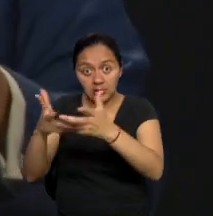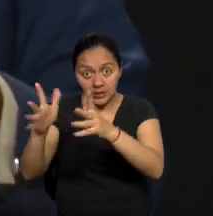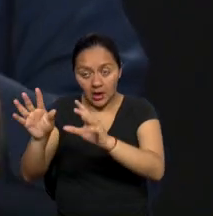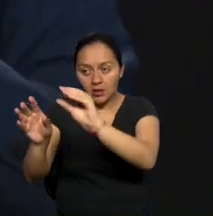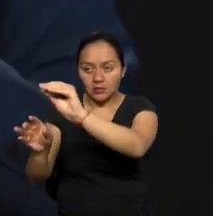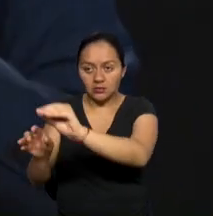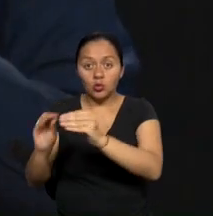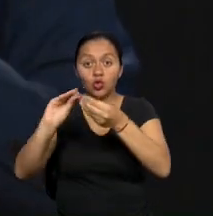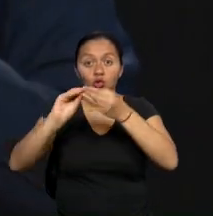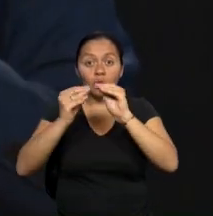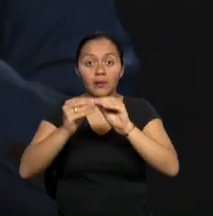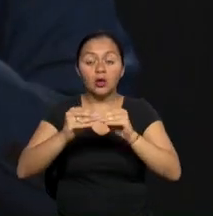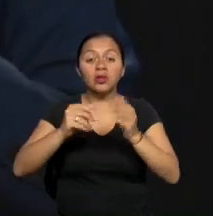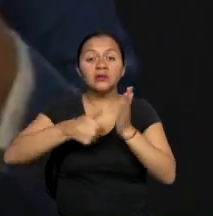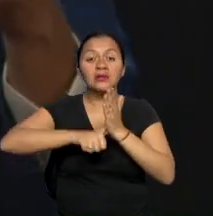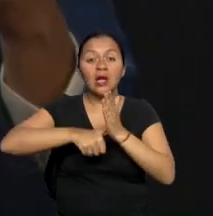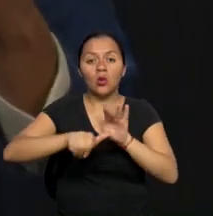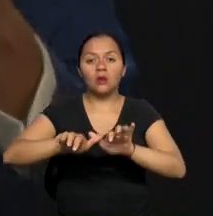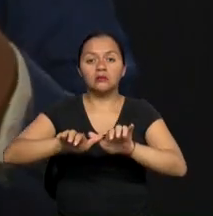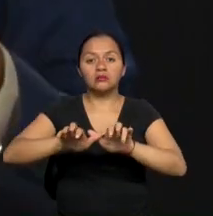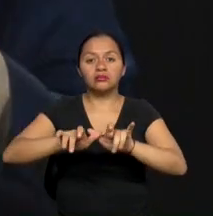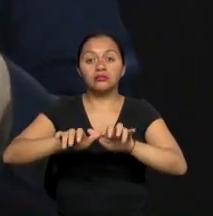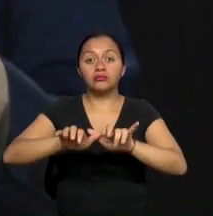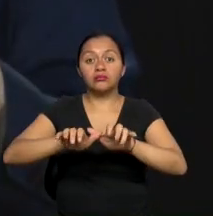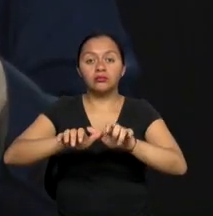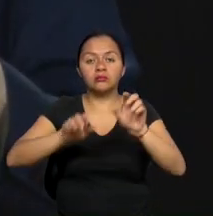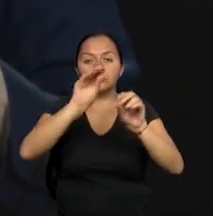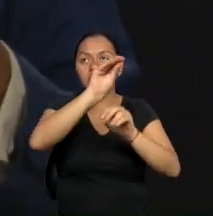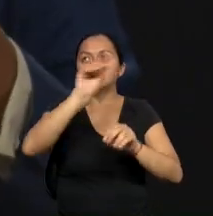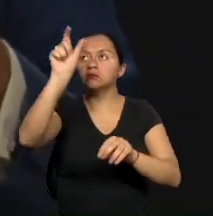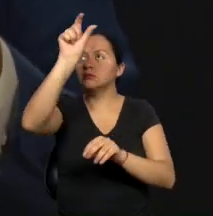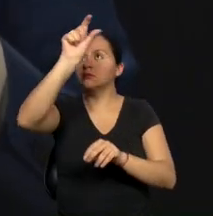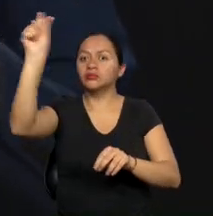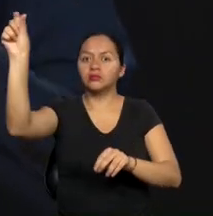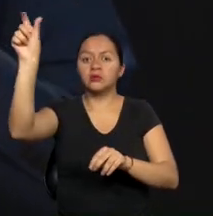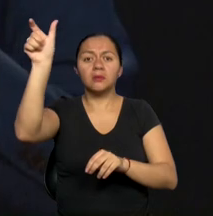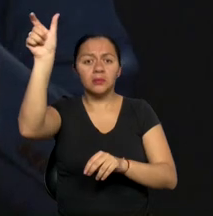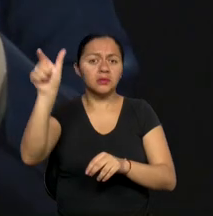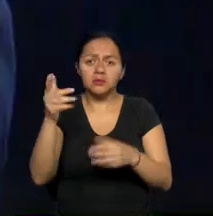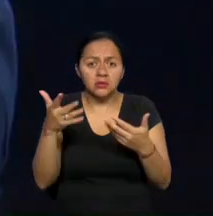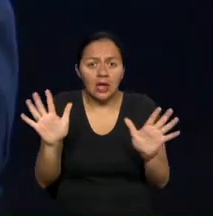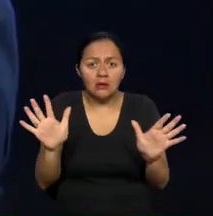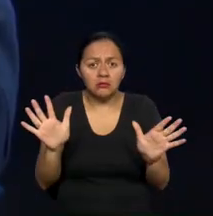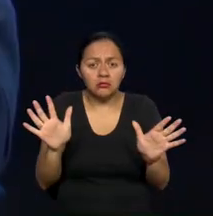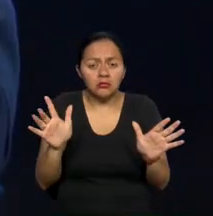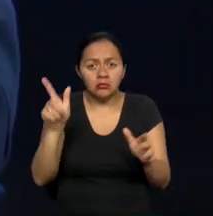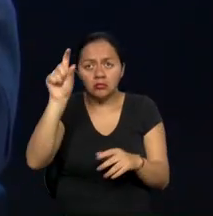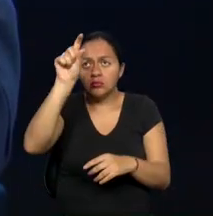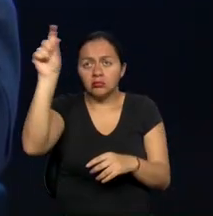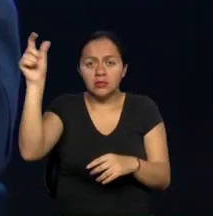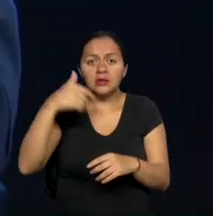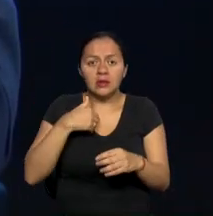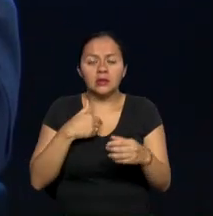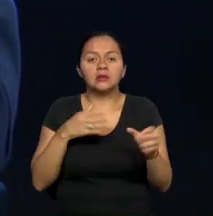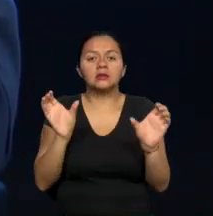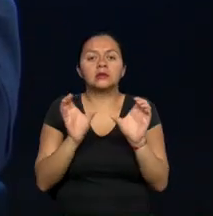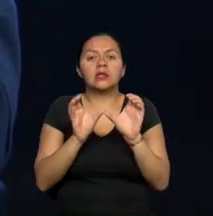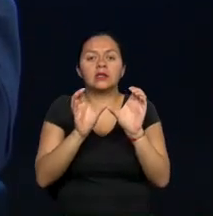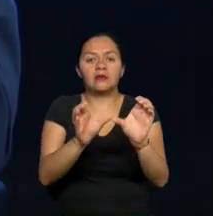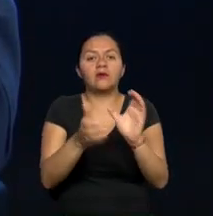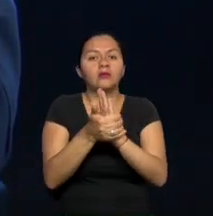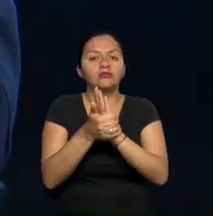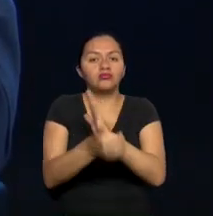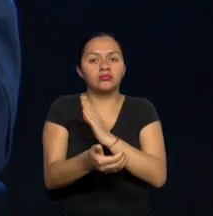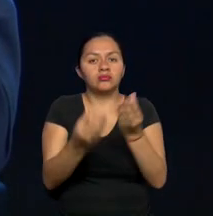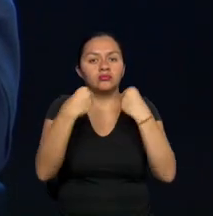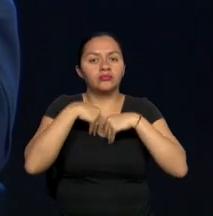ingresar sus números de cédula en la página del CENESIT y sale como una persona que está certificada y que es hábil